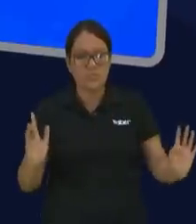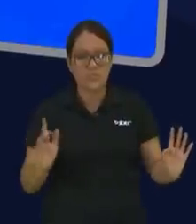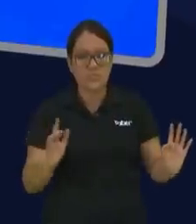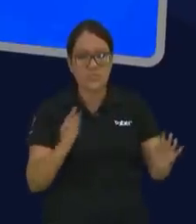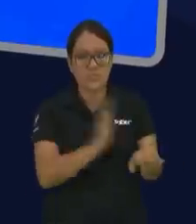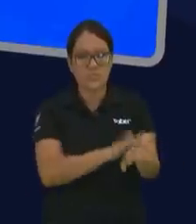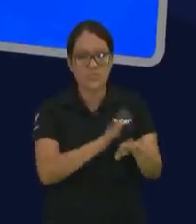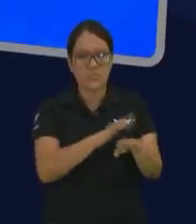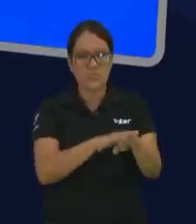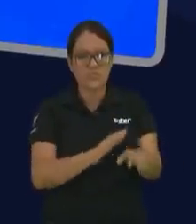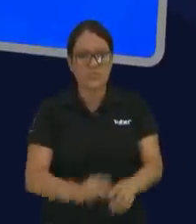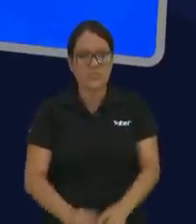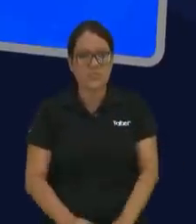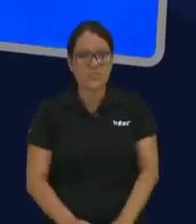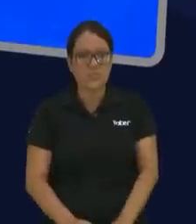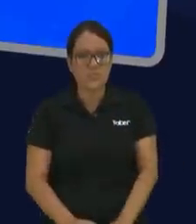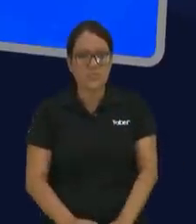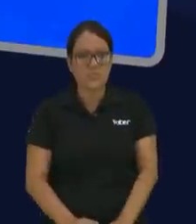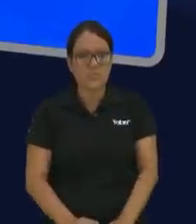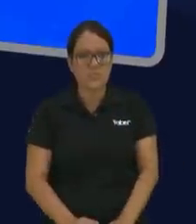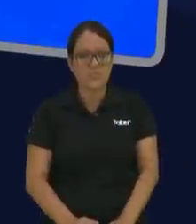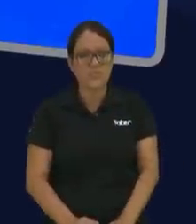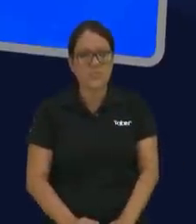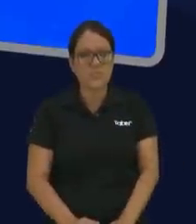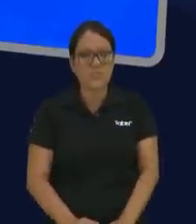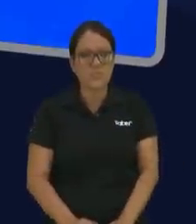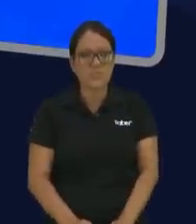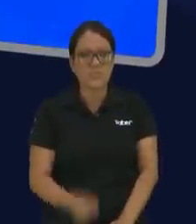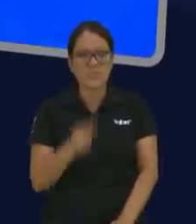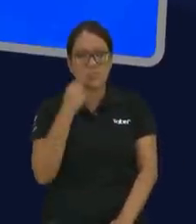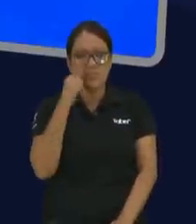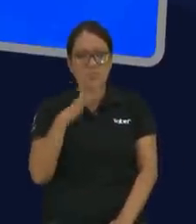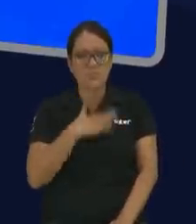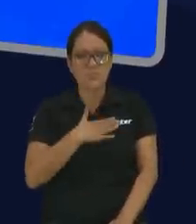yo tengo tres hijos y ellos se hacen préstamos del banco mundial